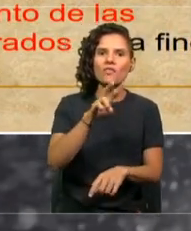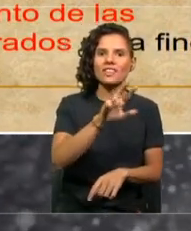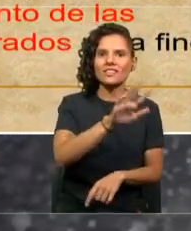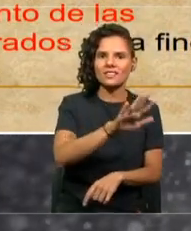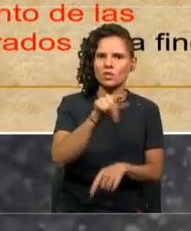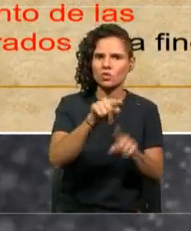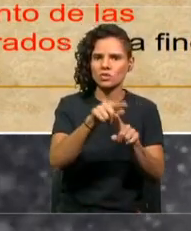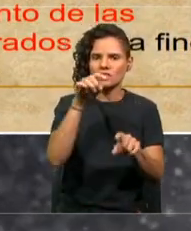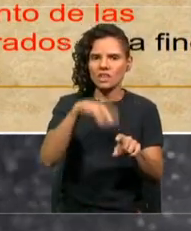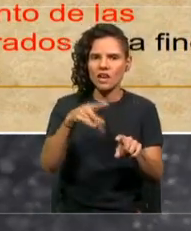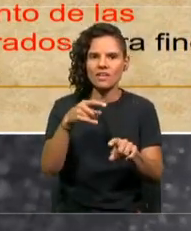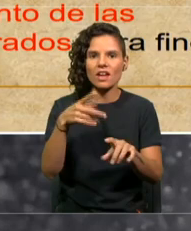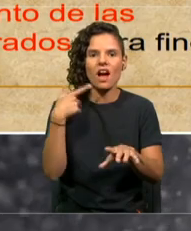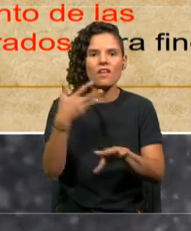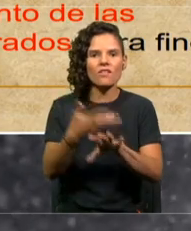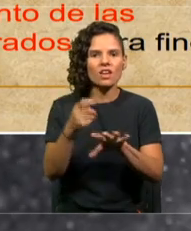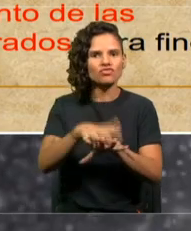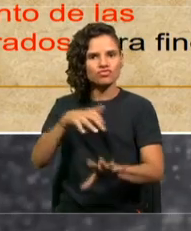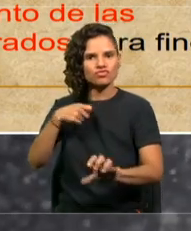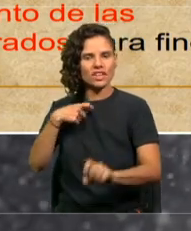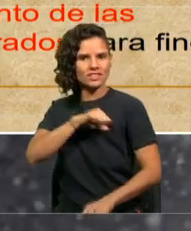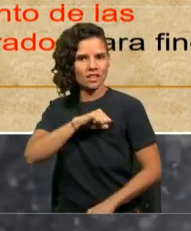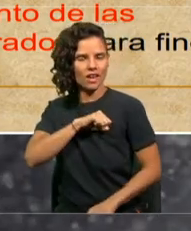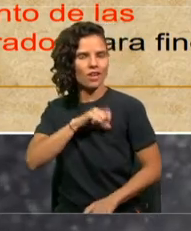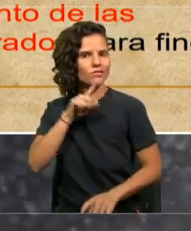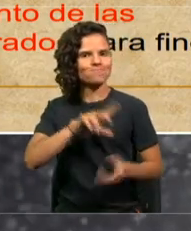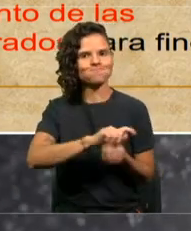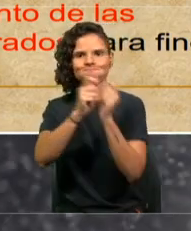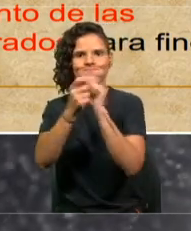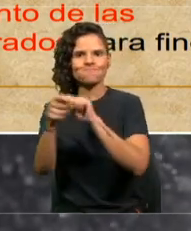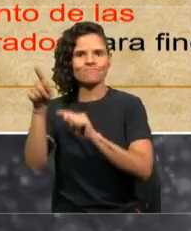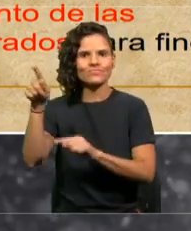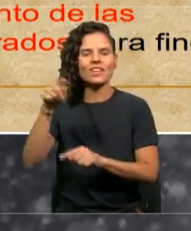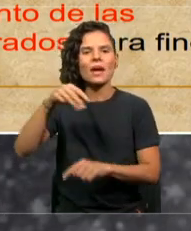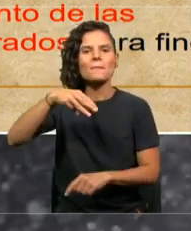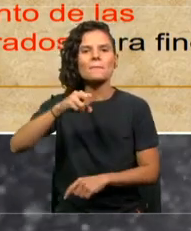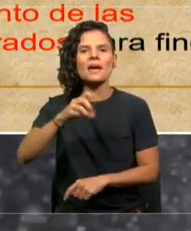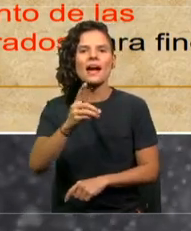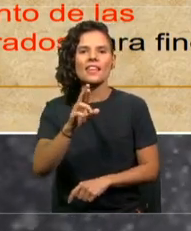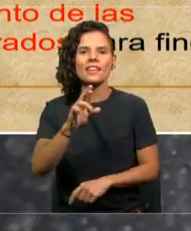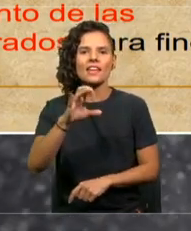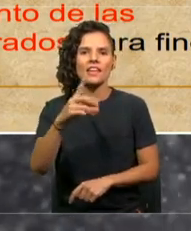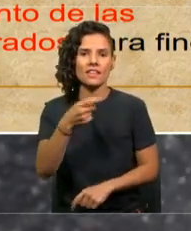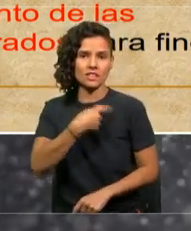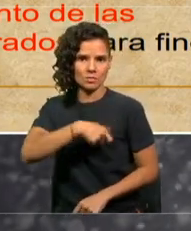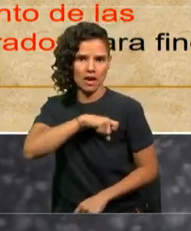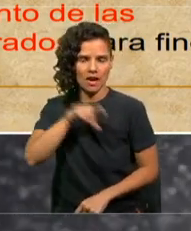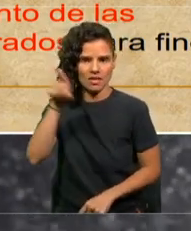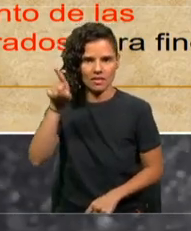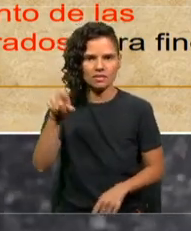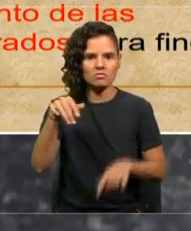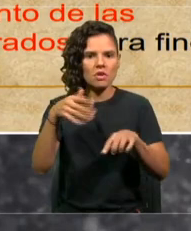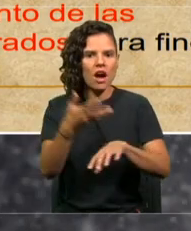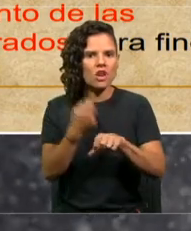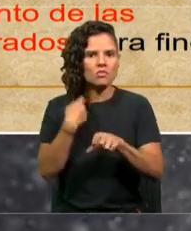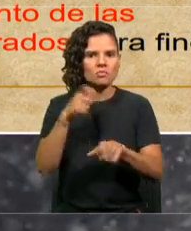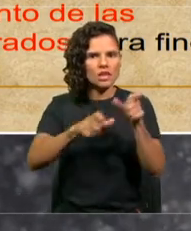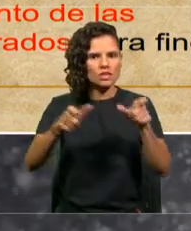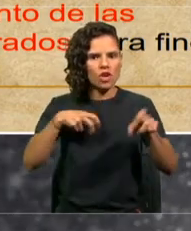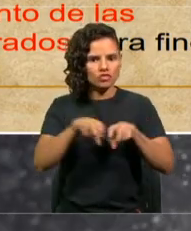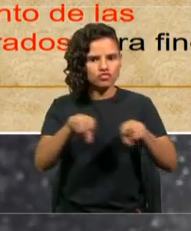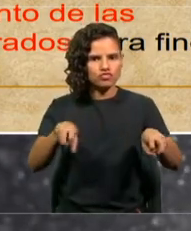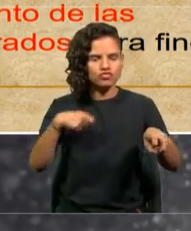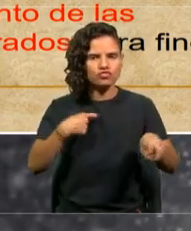ustedes saben se iba a realizar en Santiago y se realizó después en Madrid. Y entonces este panel de científicos nos dice que